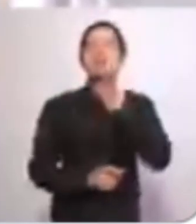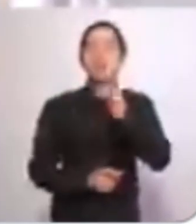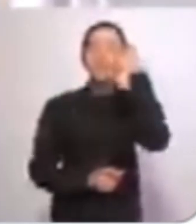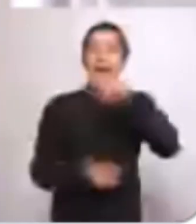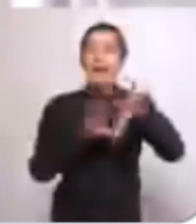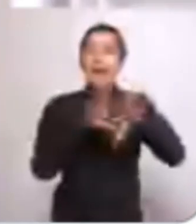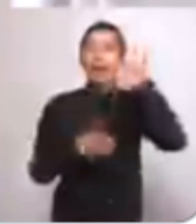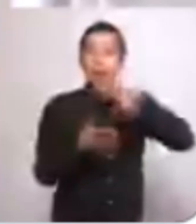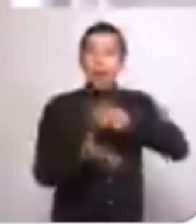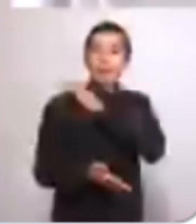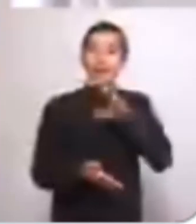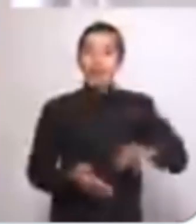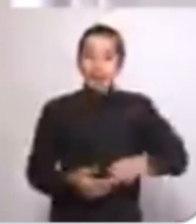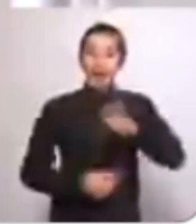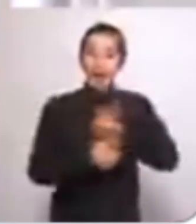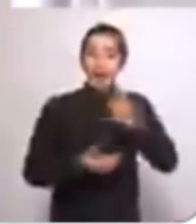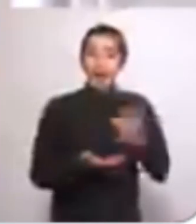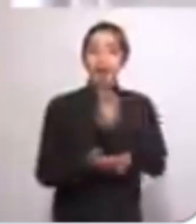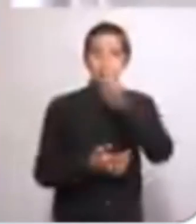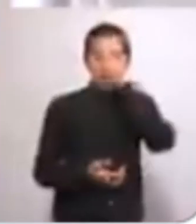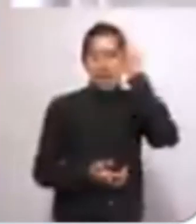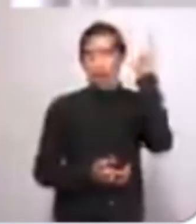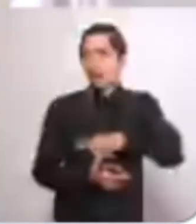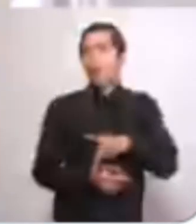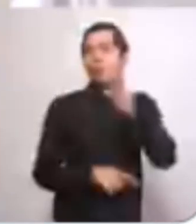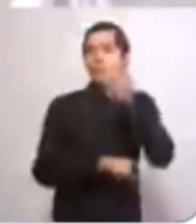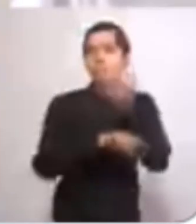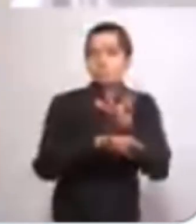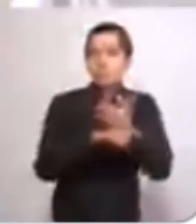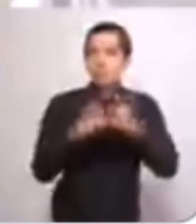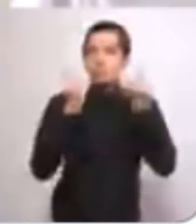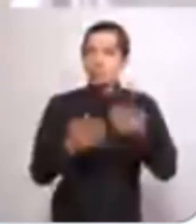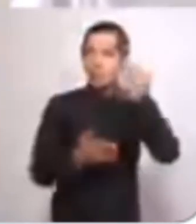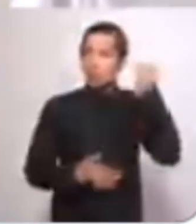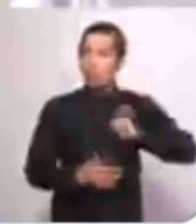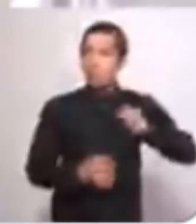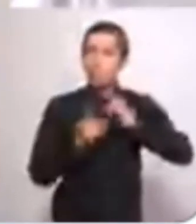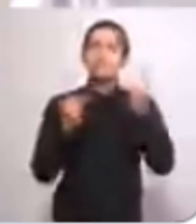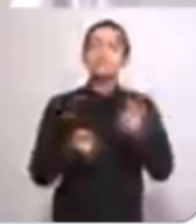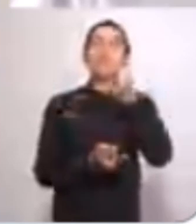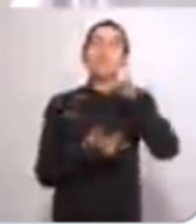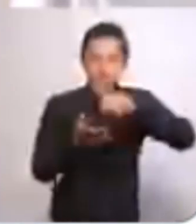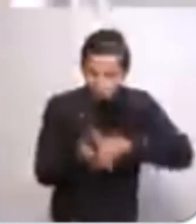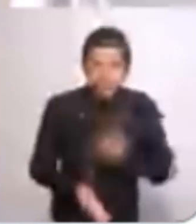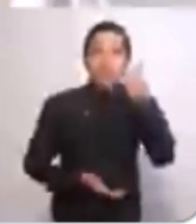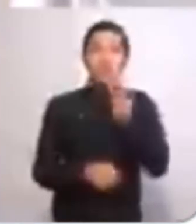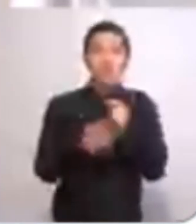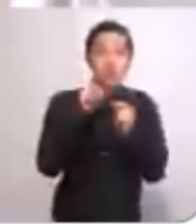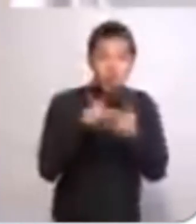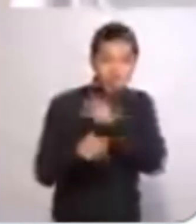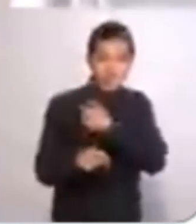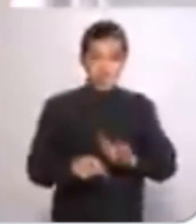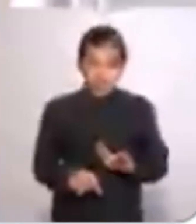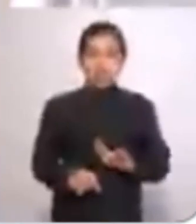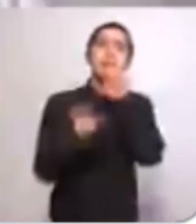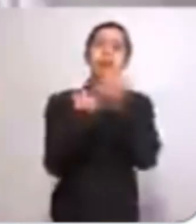a uno de los peores presidentes de la historia de los Estados Unidos. Porque una vez más, usted está siendo usado